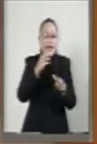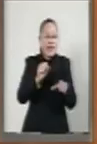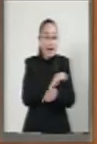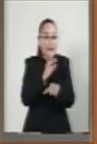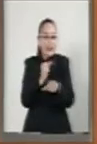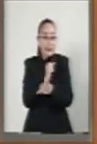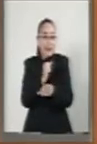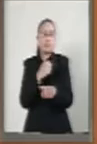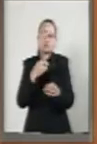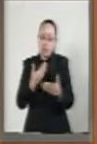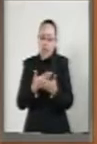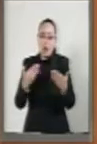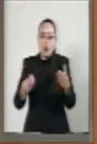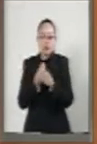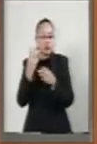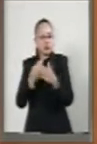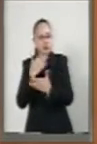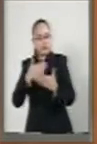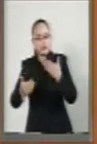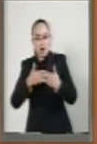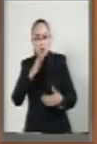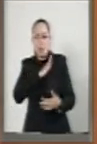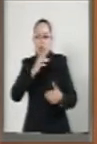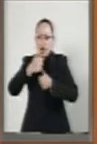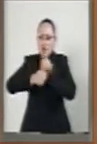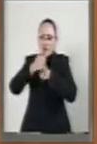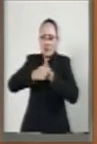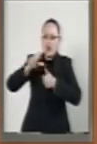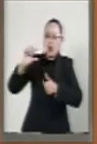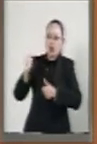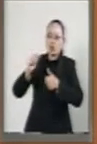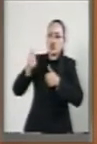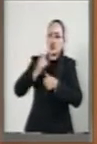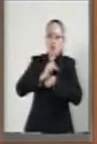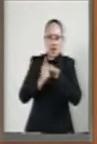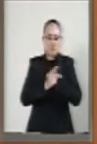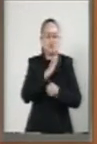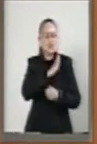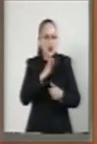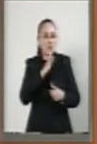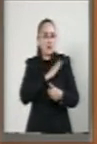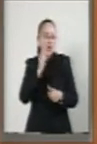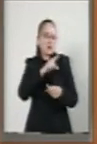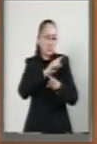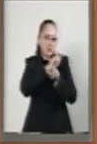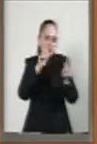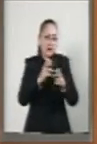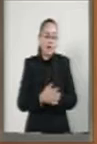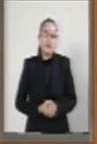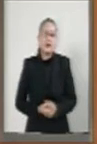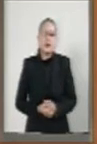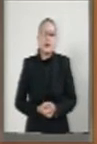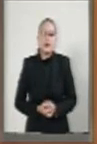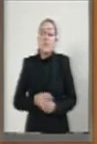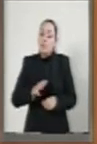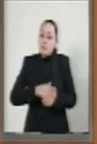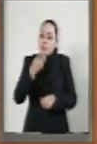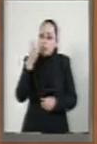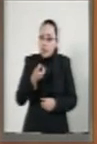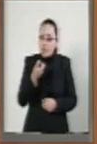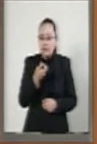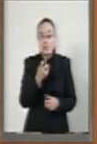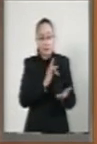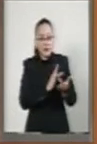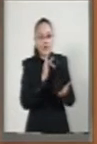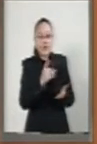para lograr que sea competitivo frente a otras potencias mundiales. precisamente, y gracias al